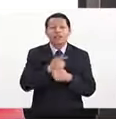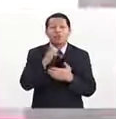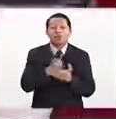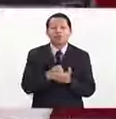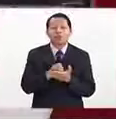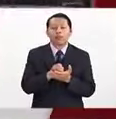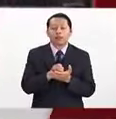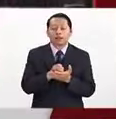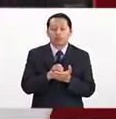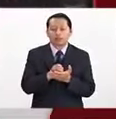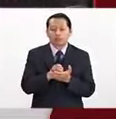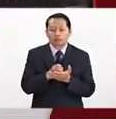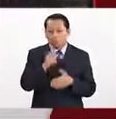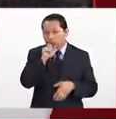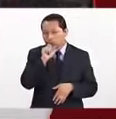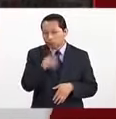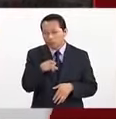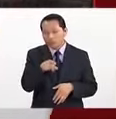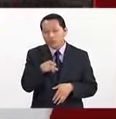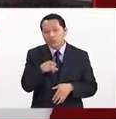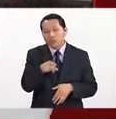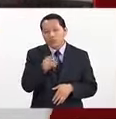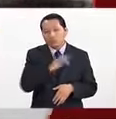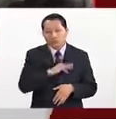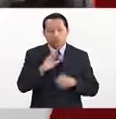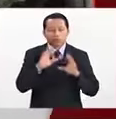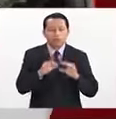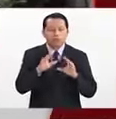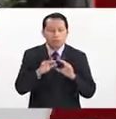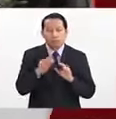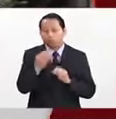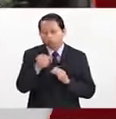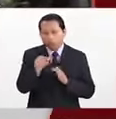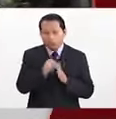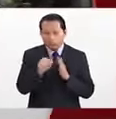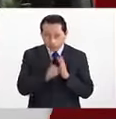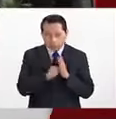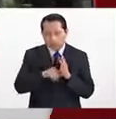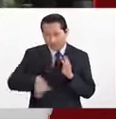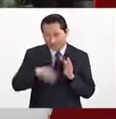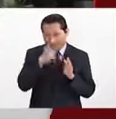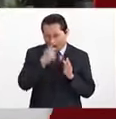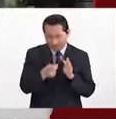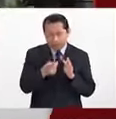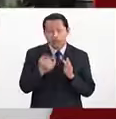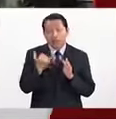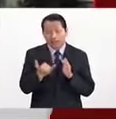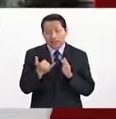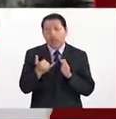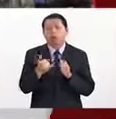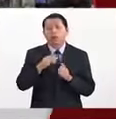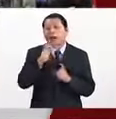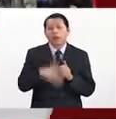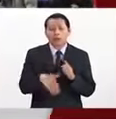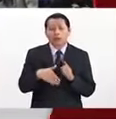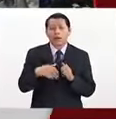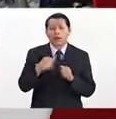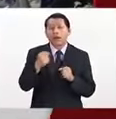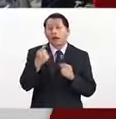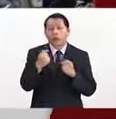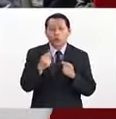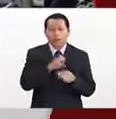Economía se forma en nueve semestres, como les decía, y concluye con algunas